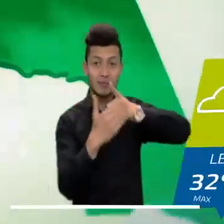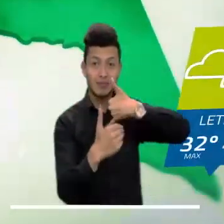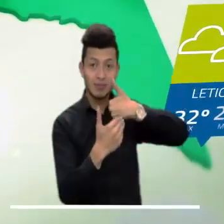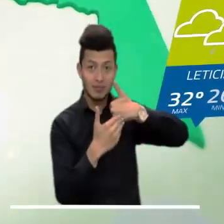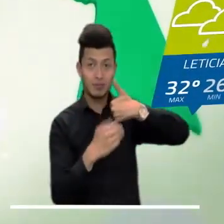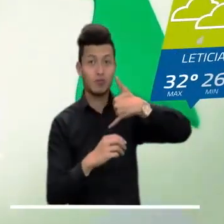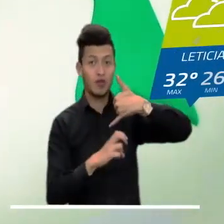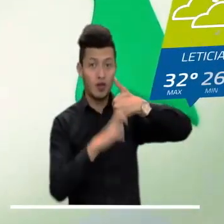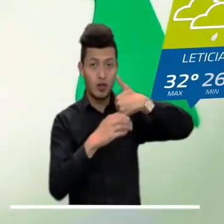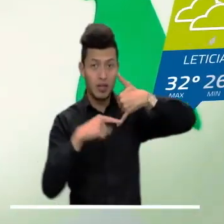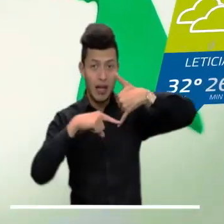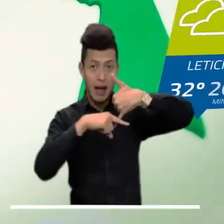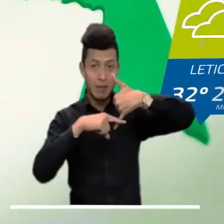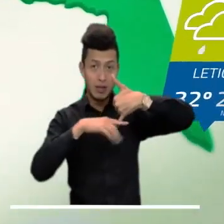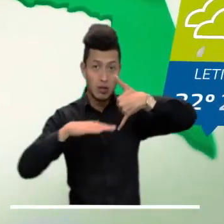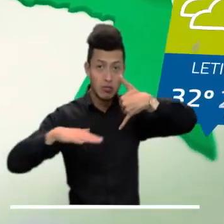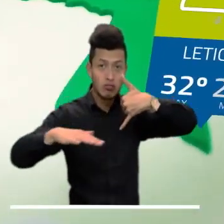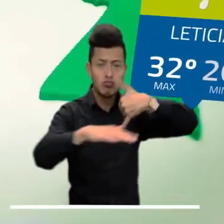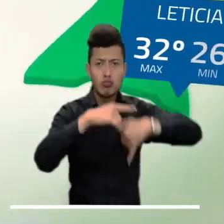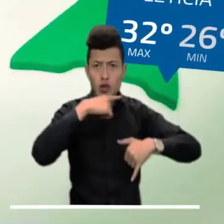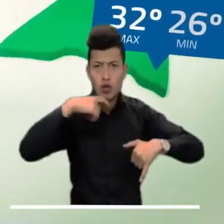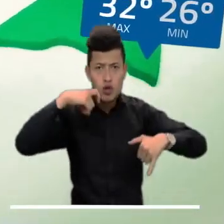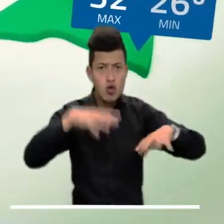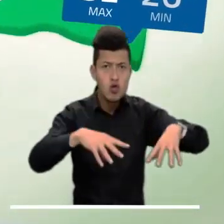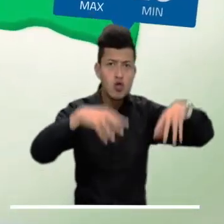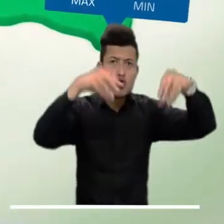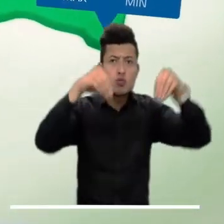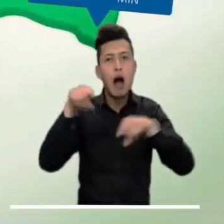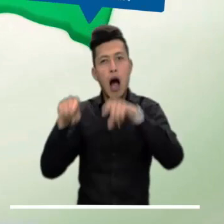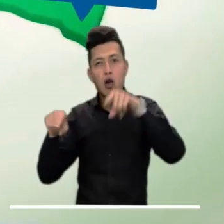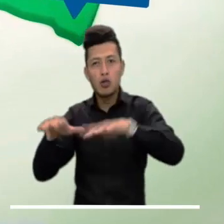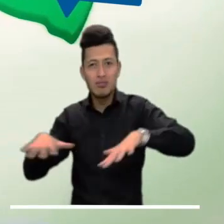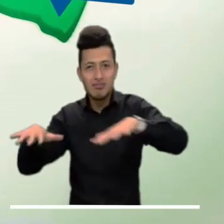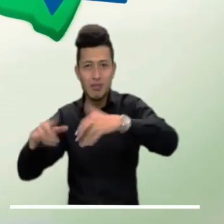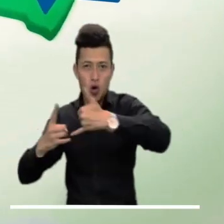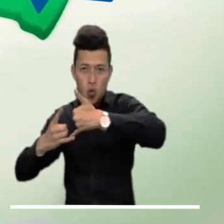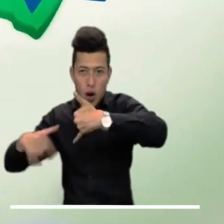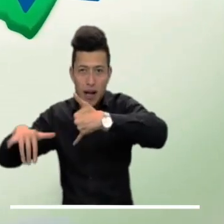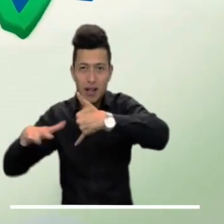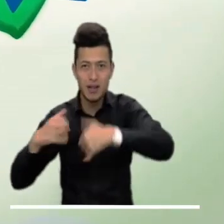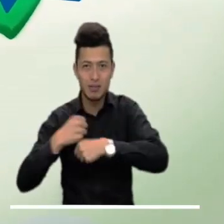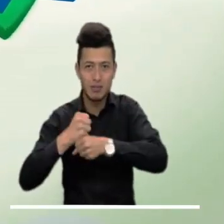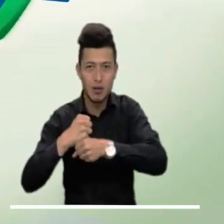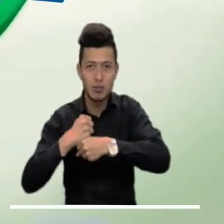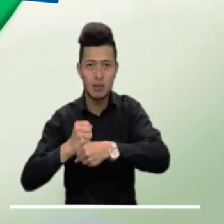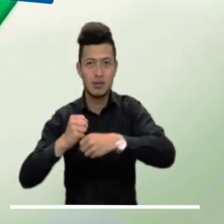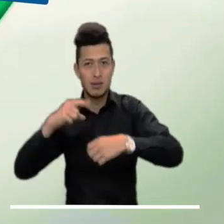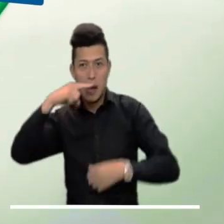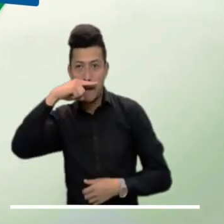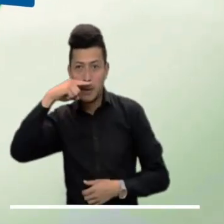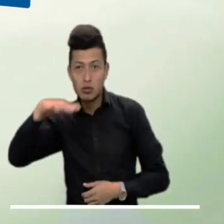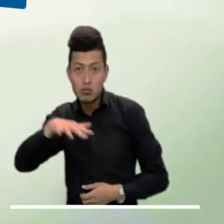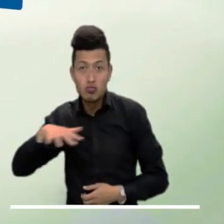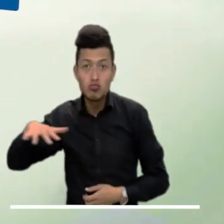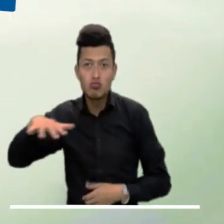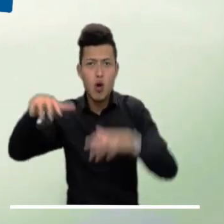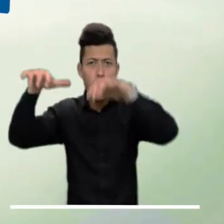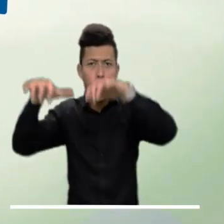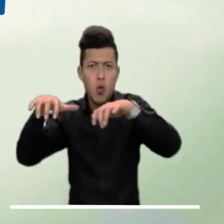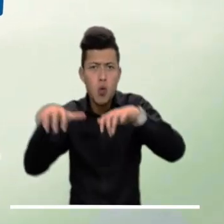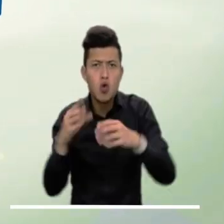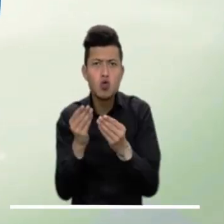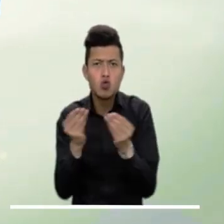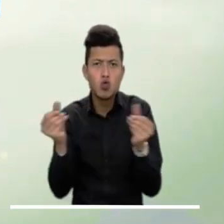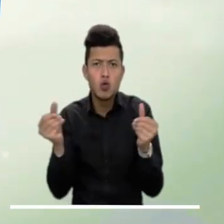el centro y norte de la Amazonía prevalece el tiempo seco mientras que en algunos sectores de Guainía, Baupés y Amazonas se esperan